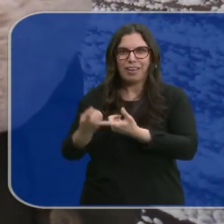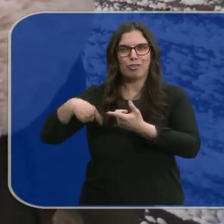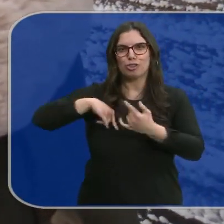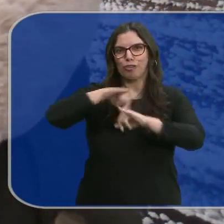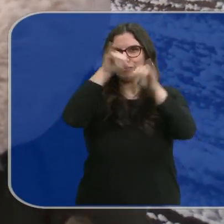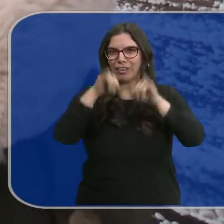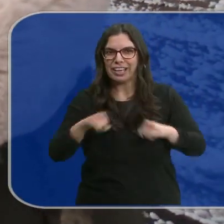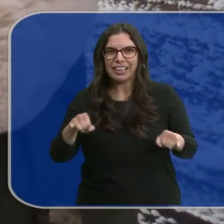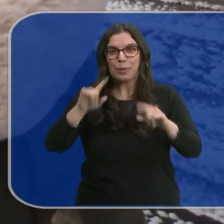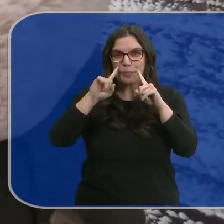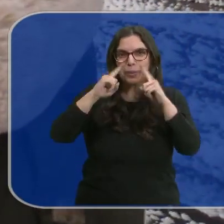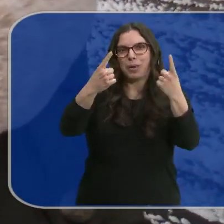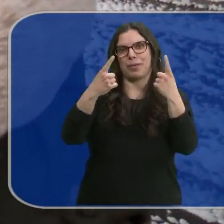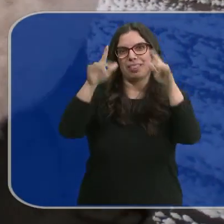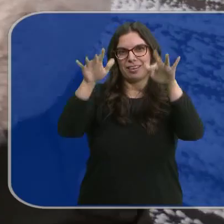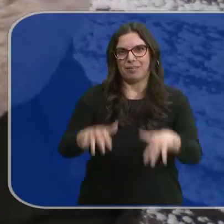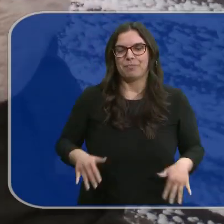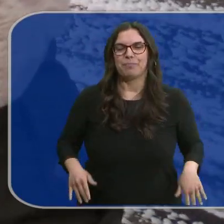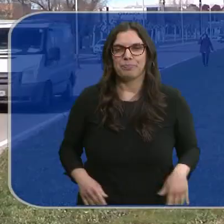muy felices, es nuestra primera vez.